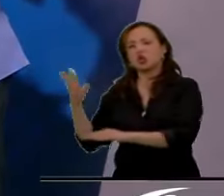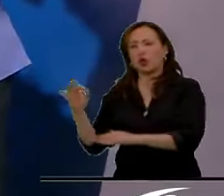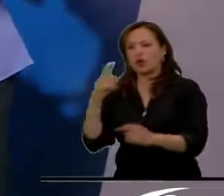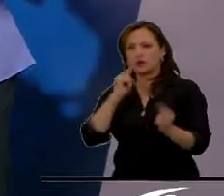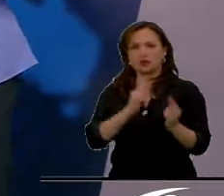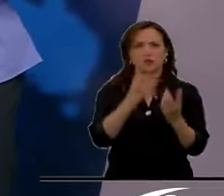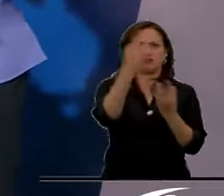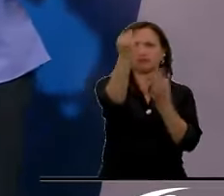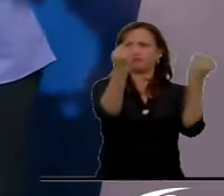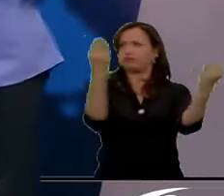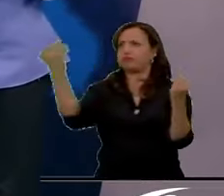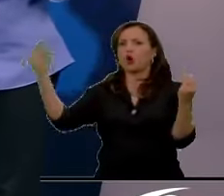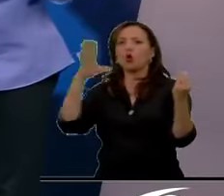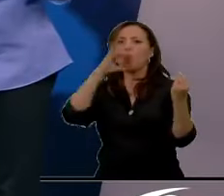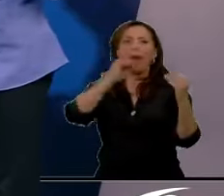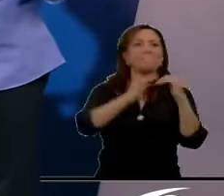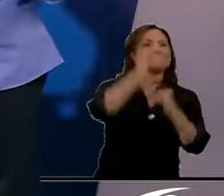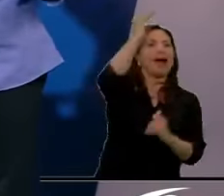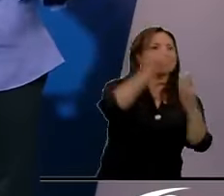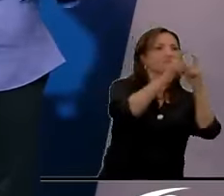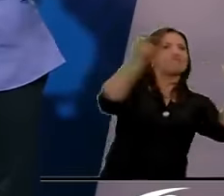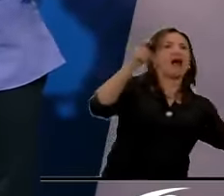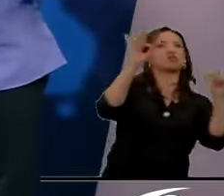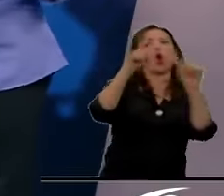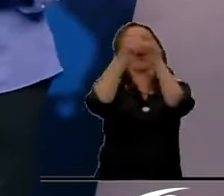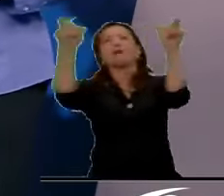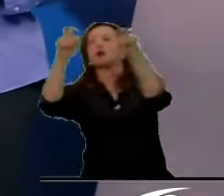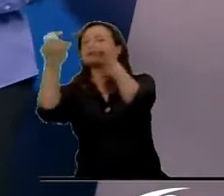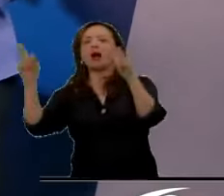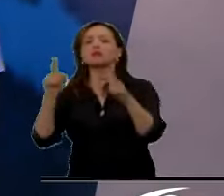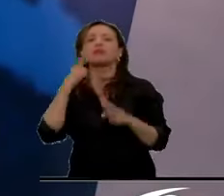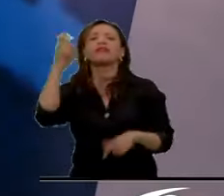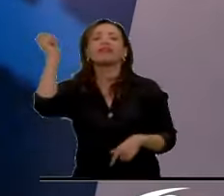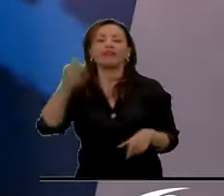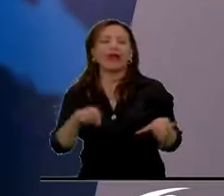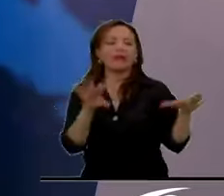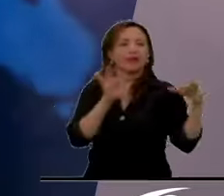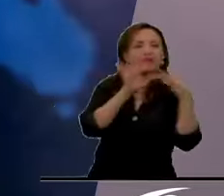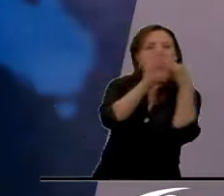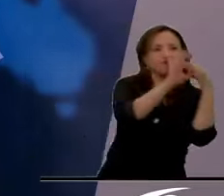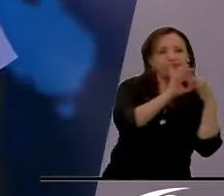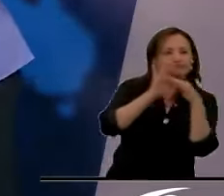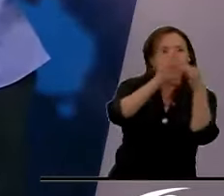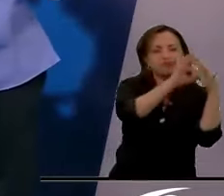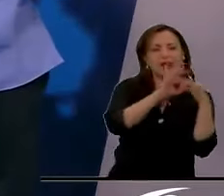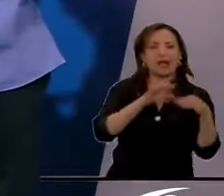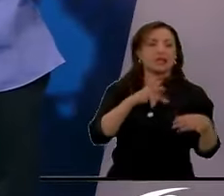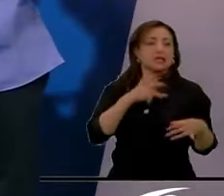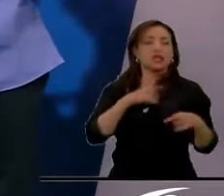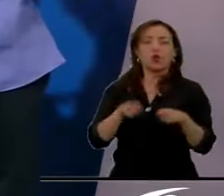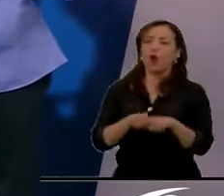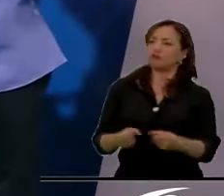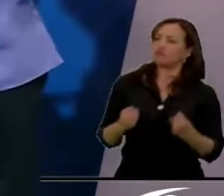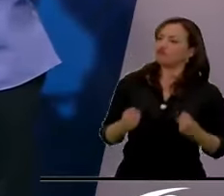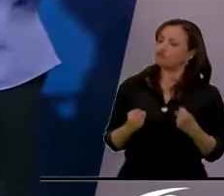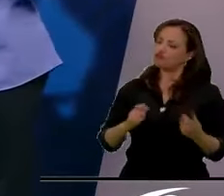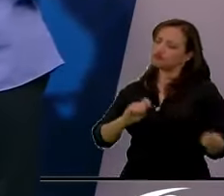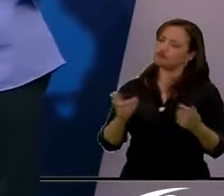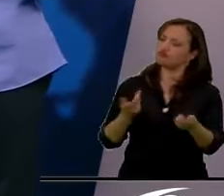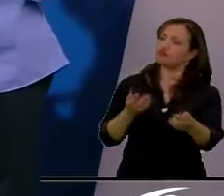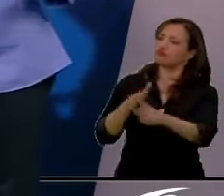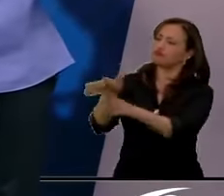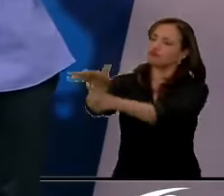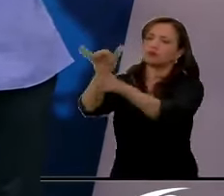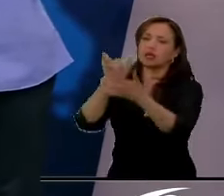ninguno con mayorías. Quiere decir que les va a tocar hacer coaliciones, tanto a la izquierda, que se siente empoderada para mover su agenda, pero